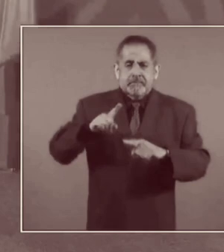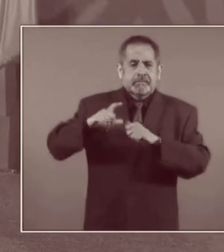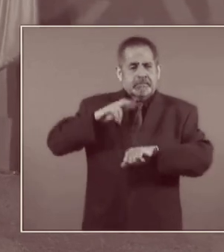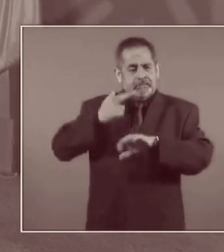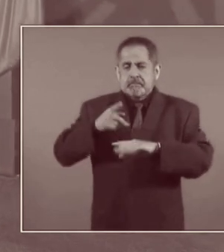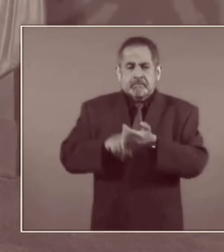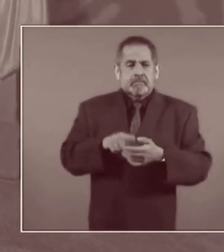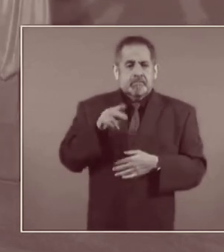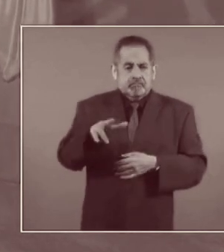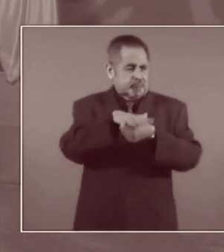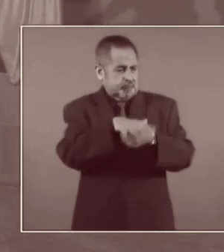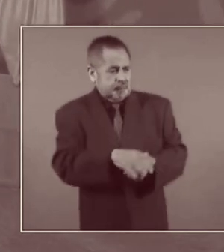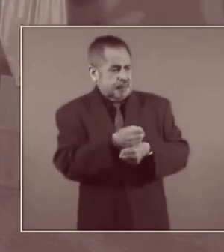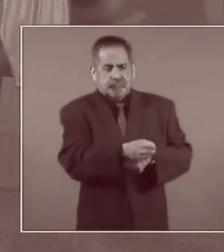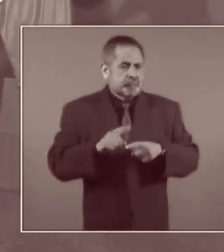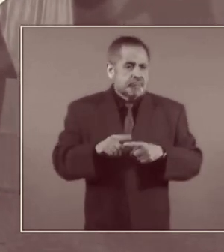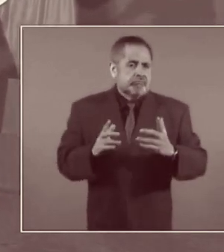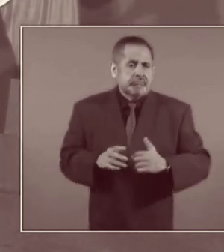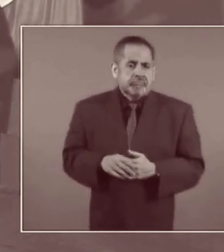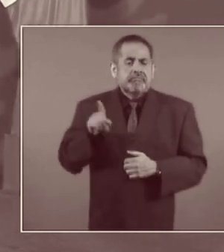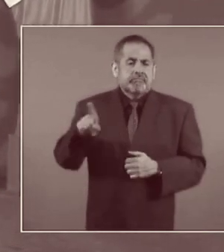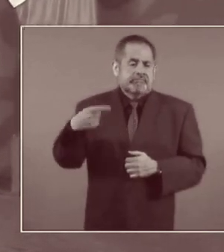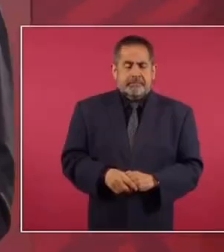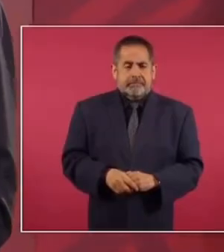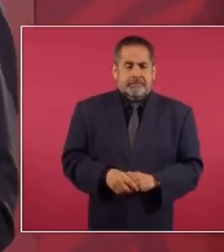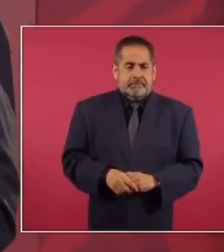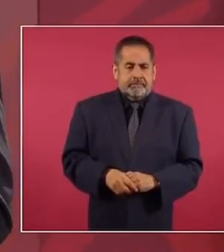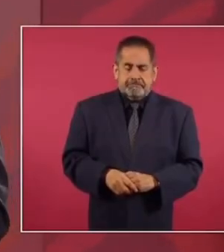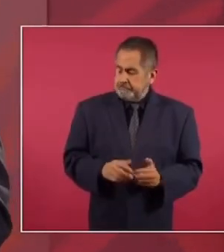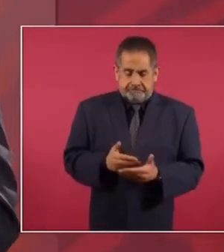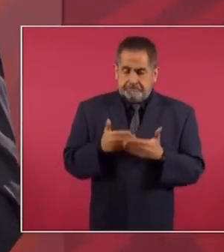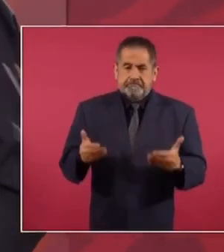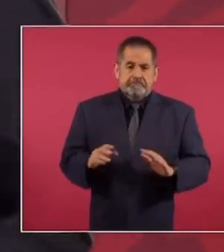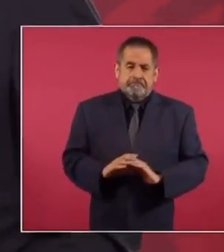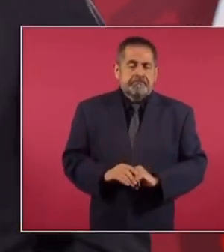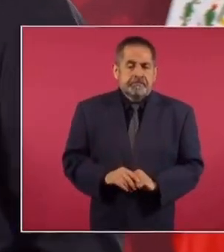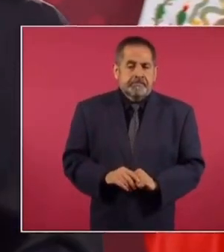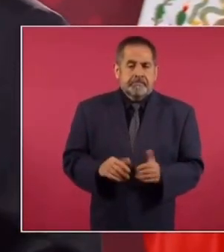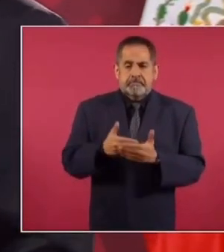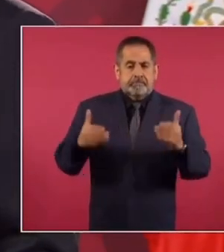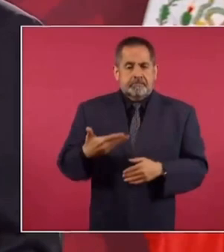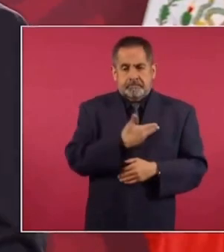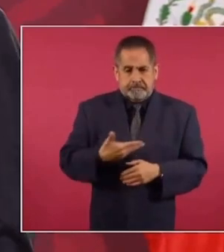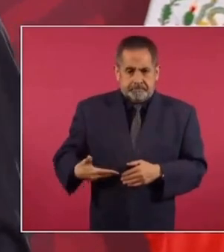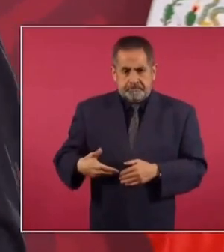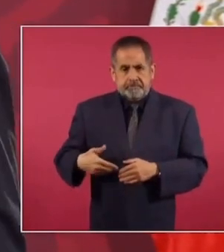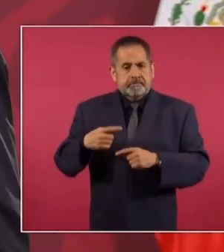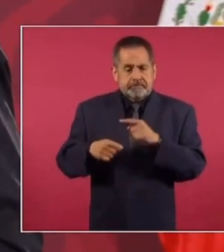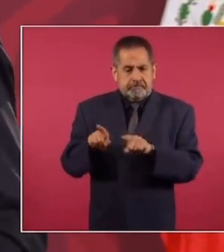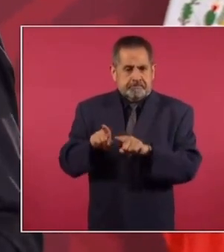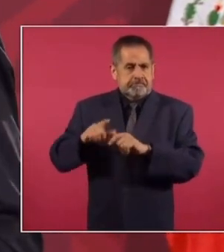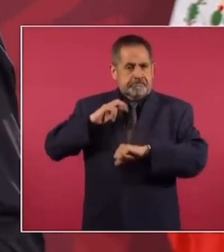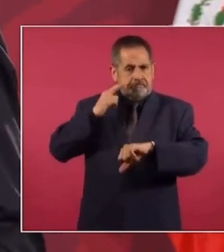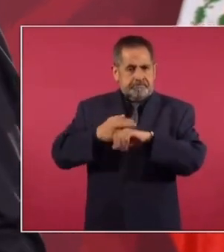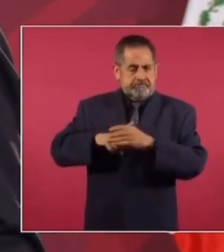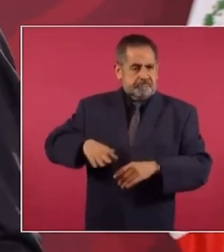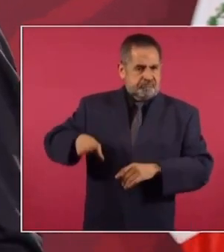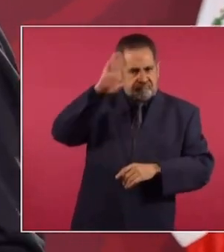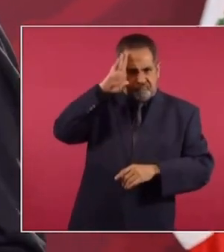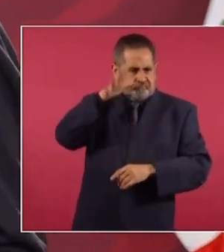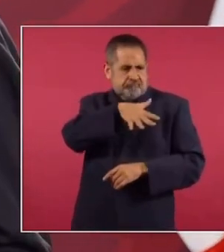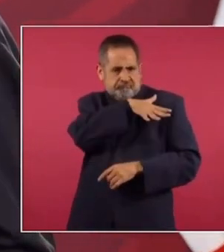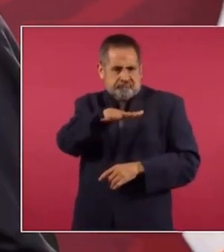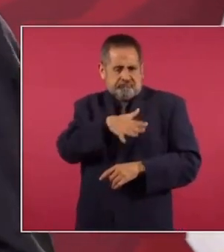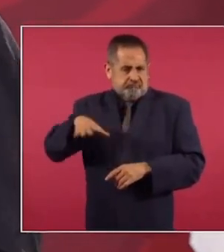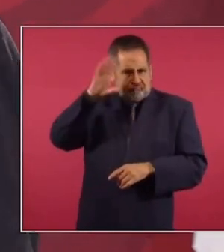responsabilidad de la represión fue del presidente. Ahora el presidente que es al mismo tiempo el comandante